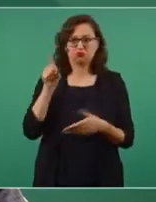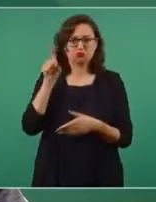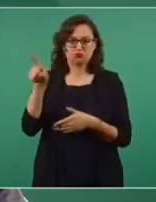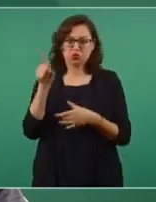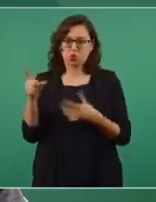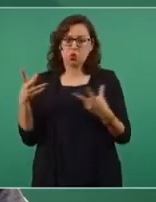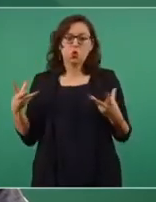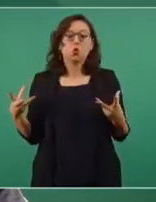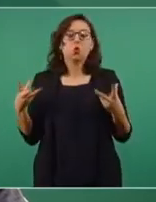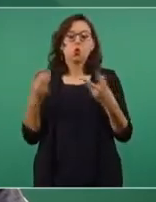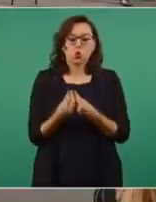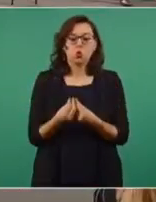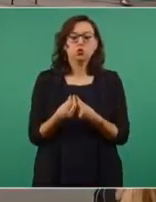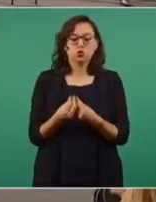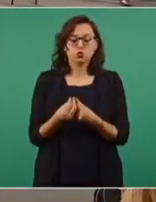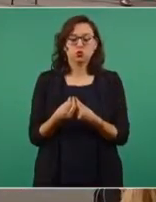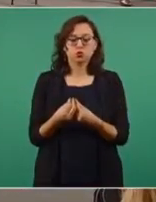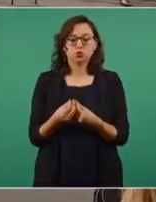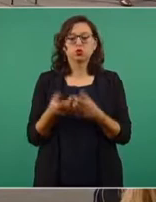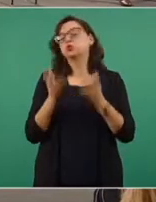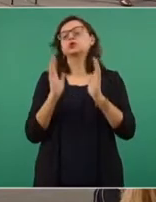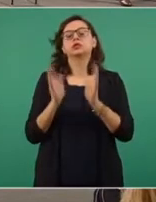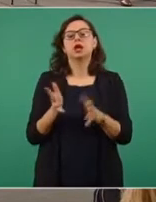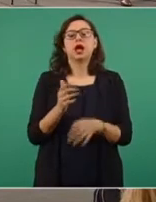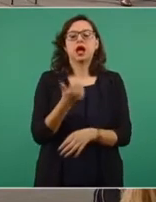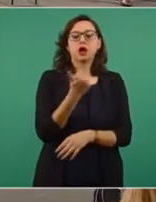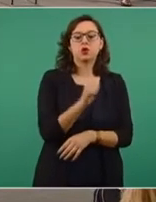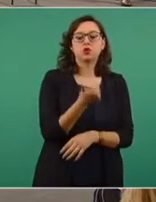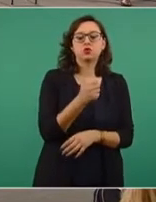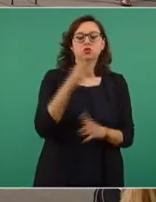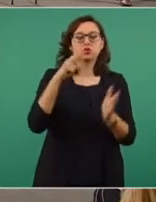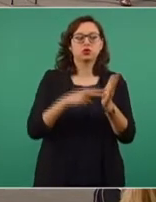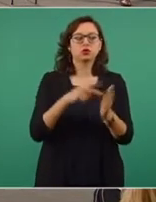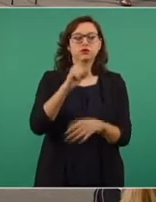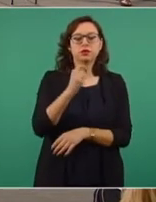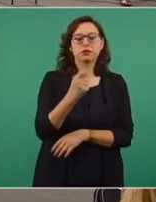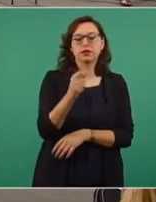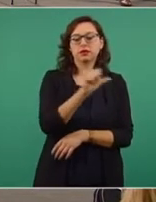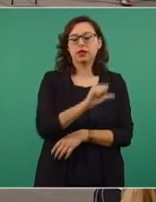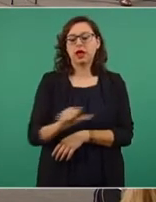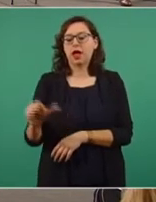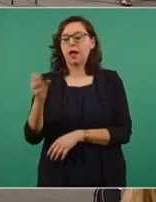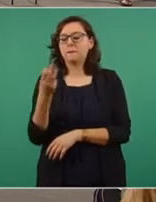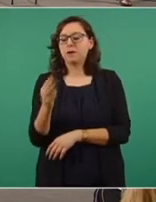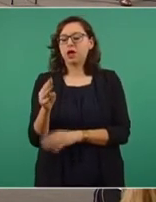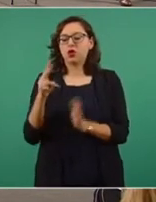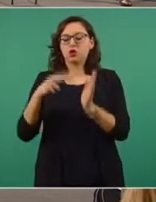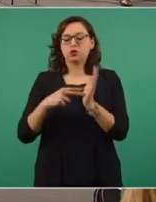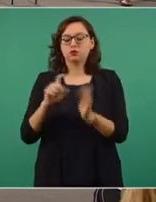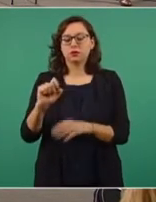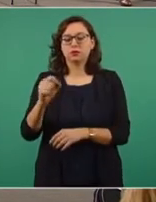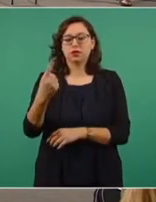y fue descubierto esto entre agosto de 2020 y mayo del 2021.